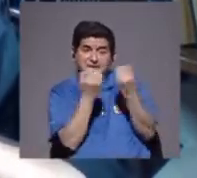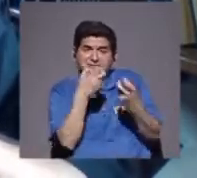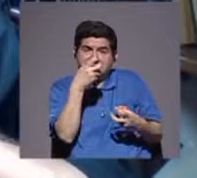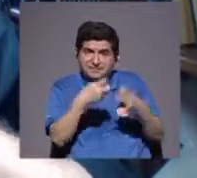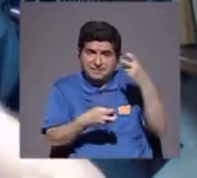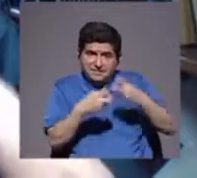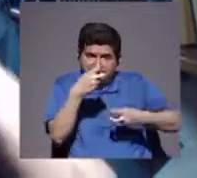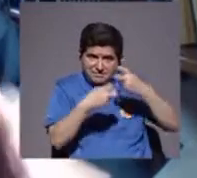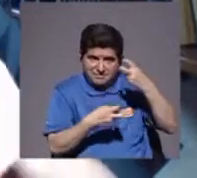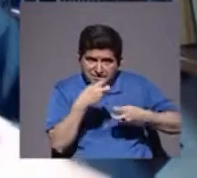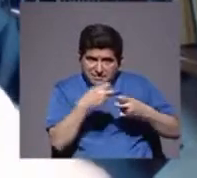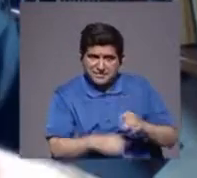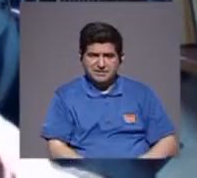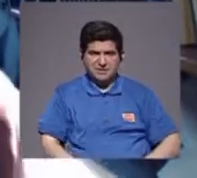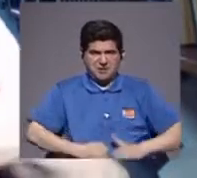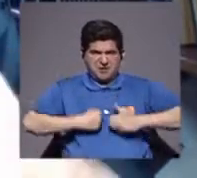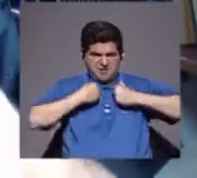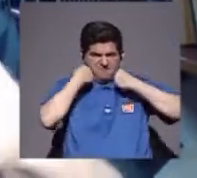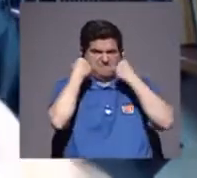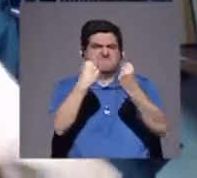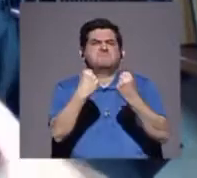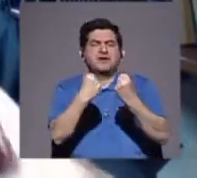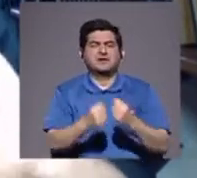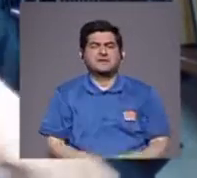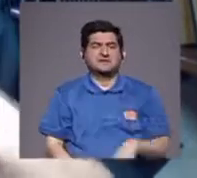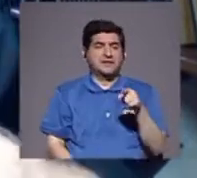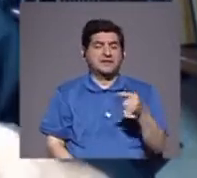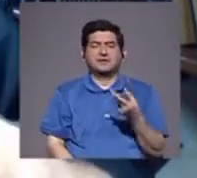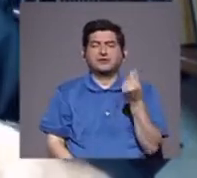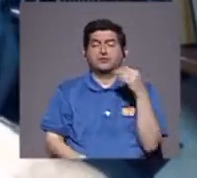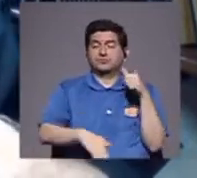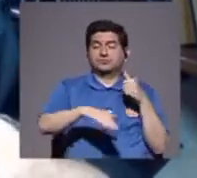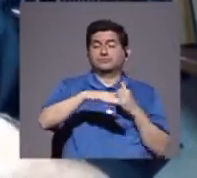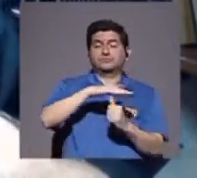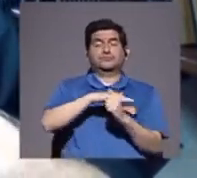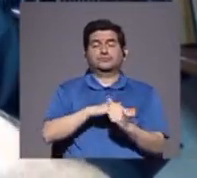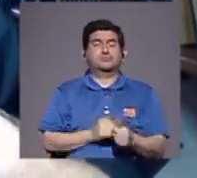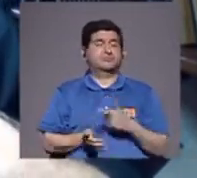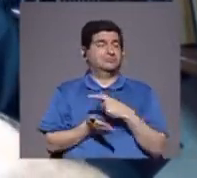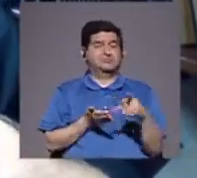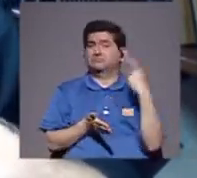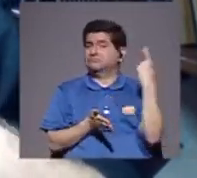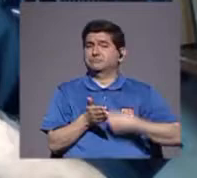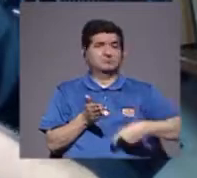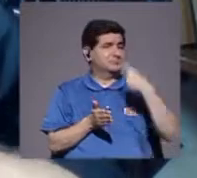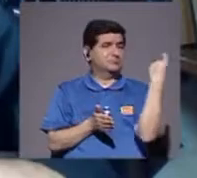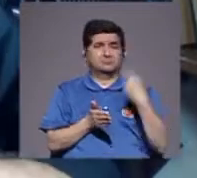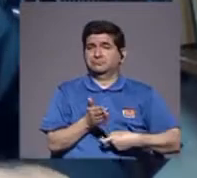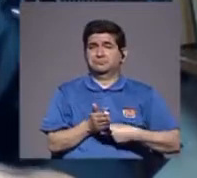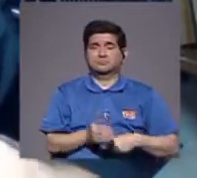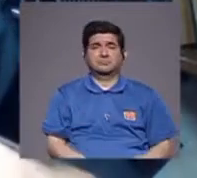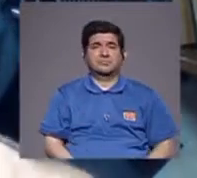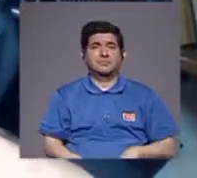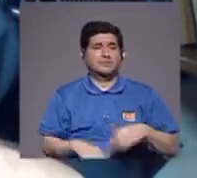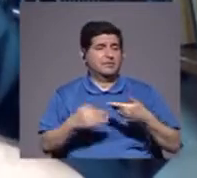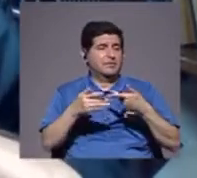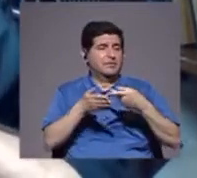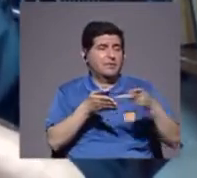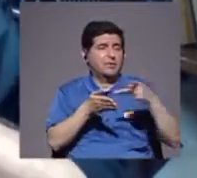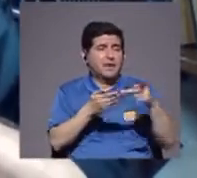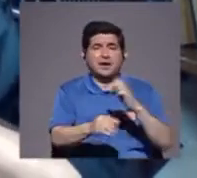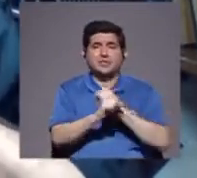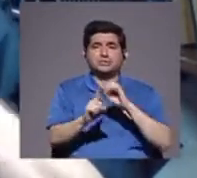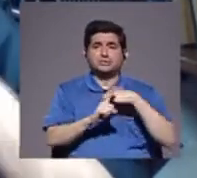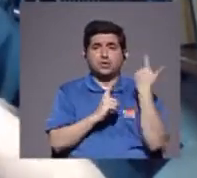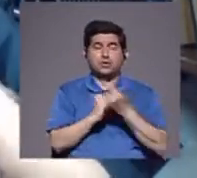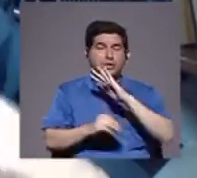criminales, la fuerza que tienen, por este dinero oculto, que no paga impuestos, que no paga factores sociales, y